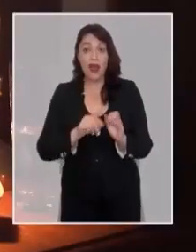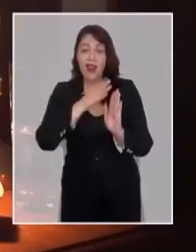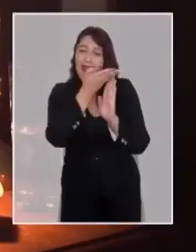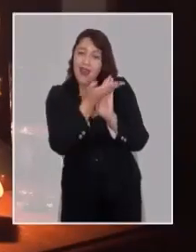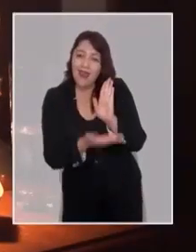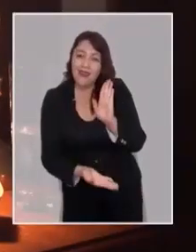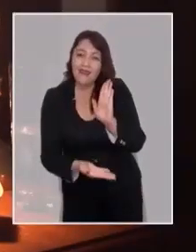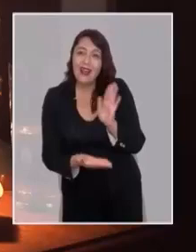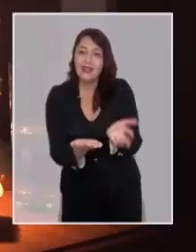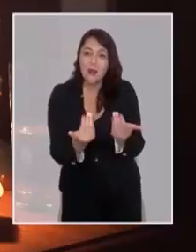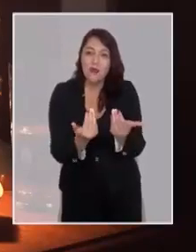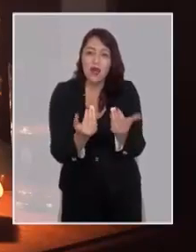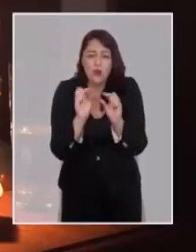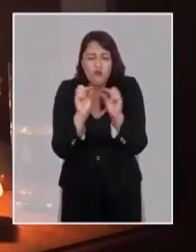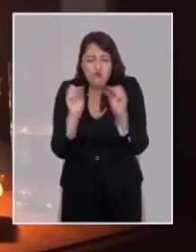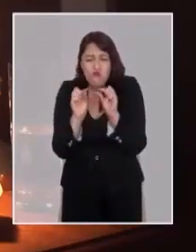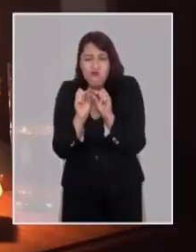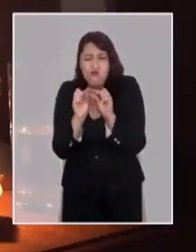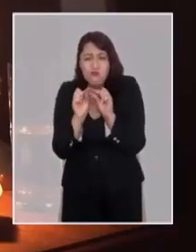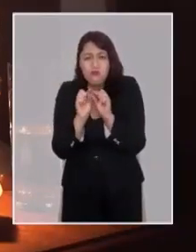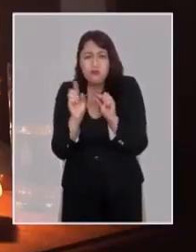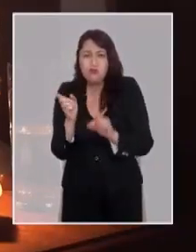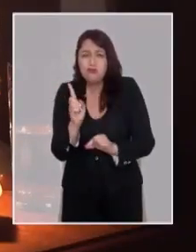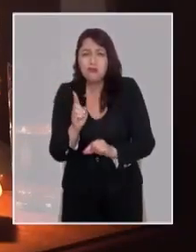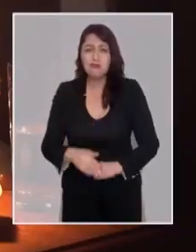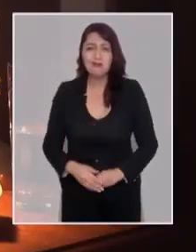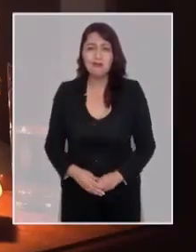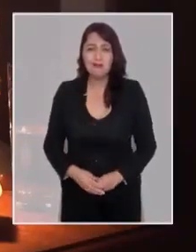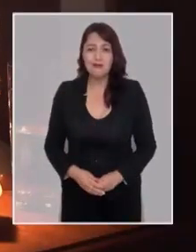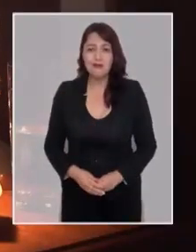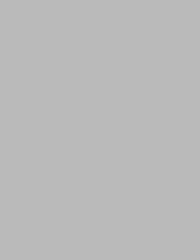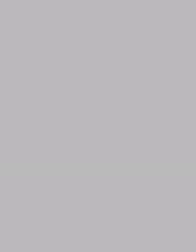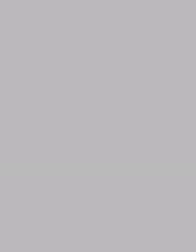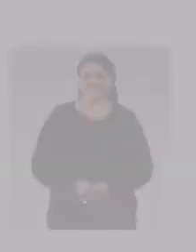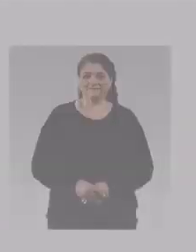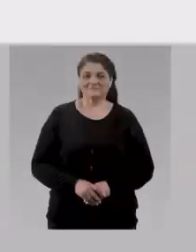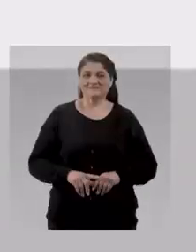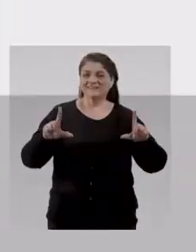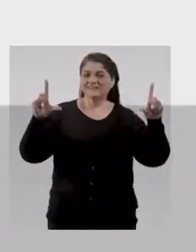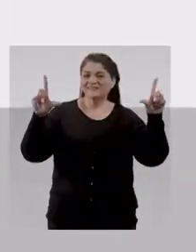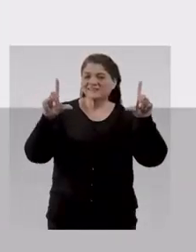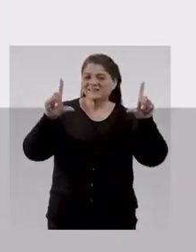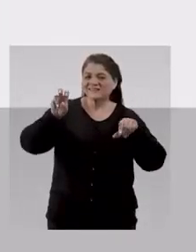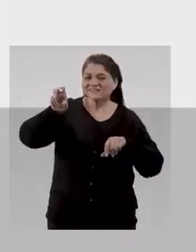Reduciremos las listas de espera sin letra chica y aumentaremos.